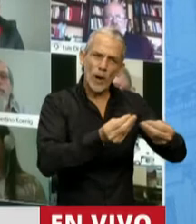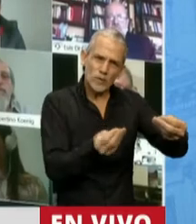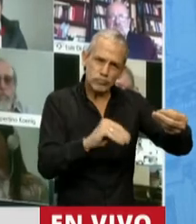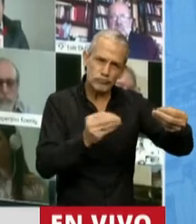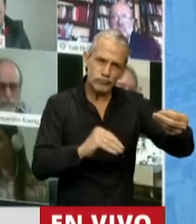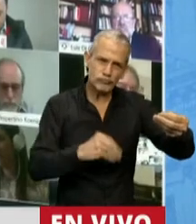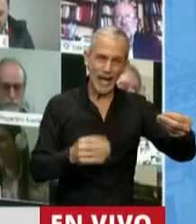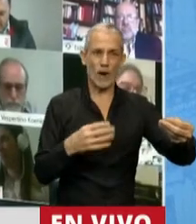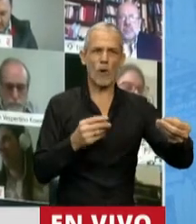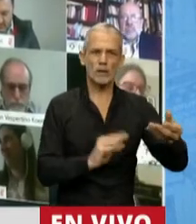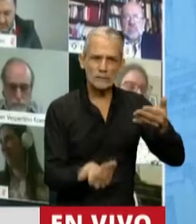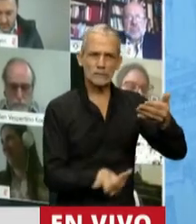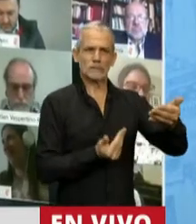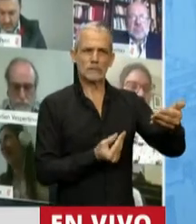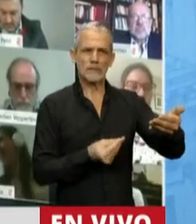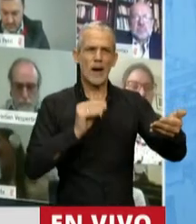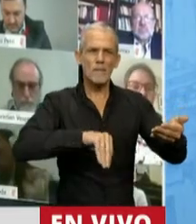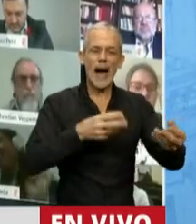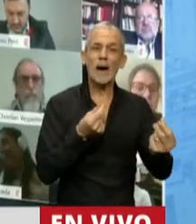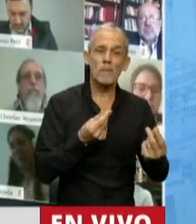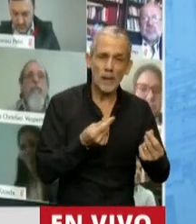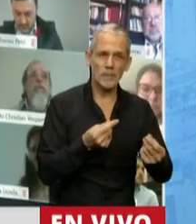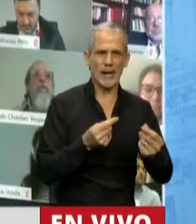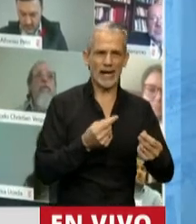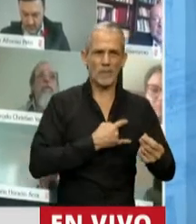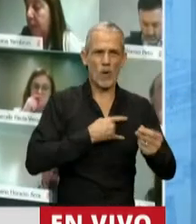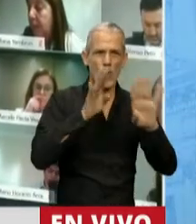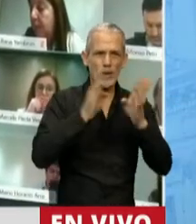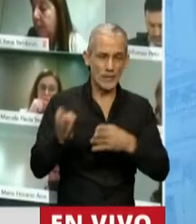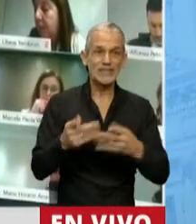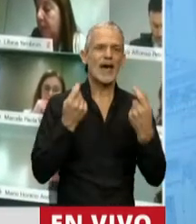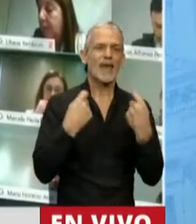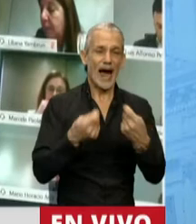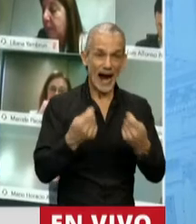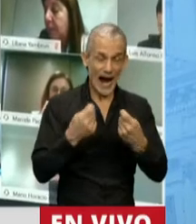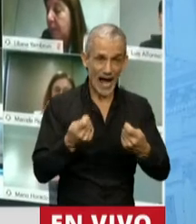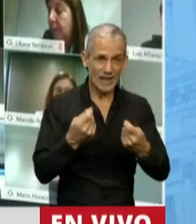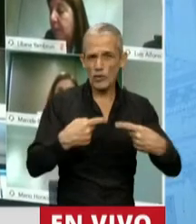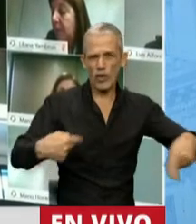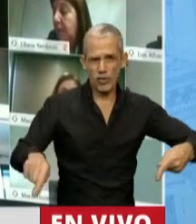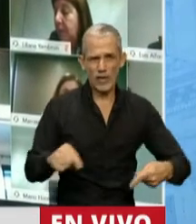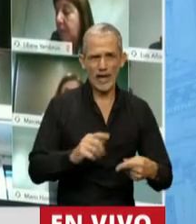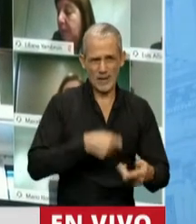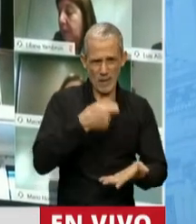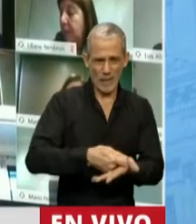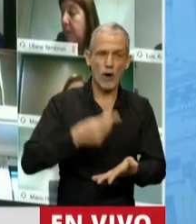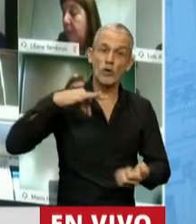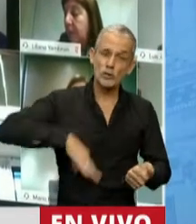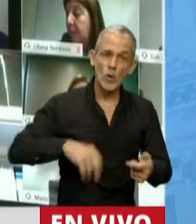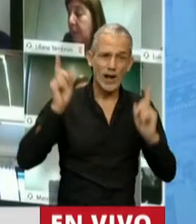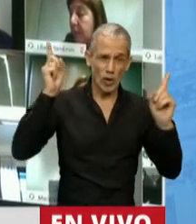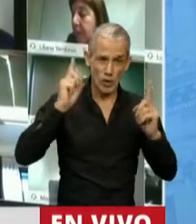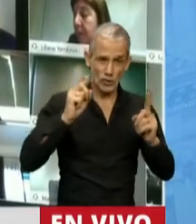es un refuerzo presupuestario para incrementar los gastos para los pagos de salarios